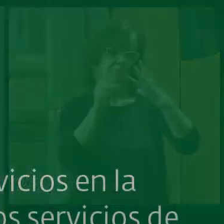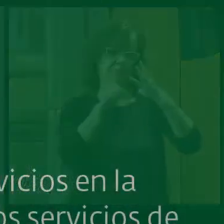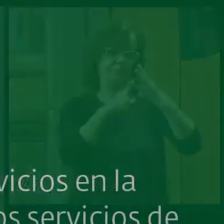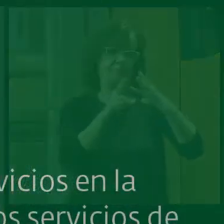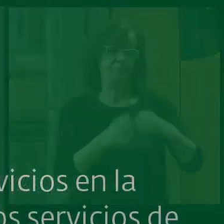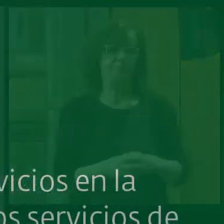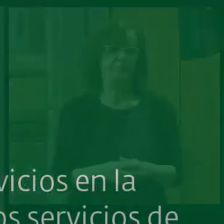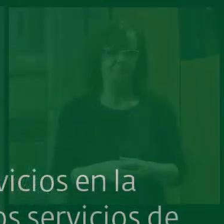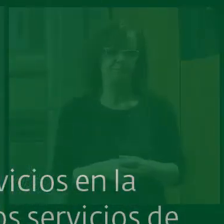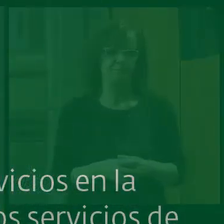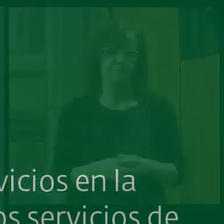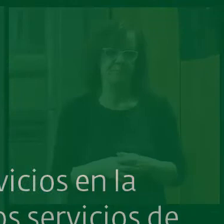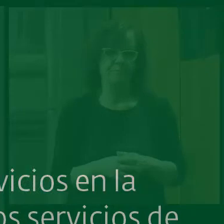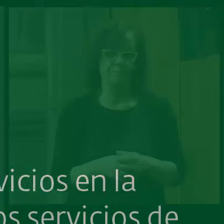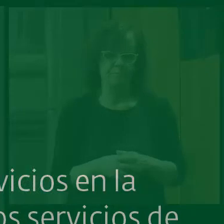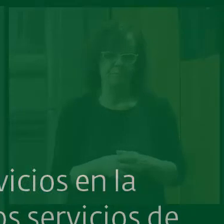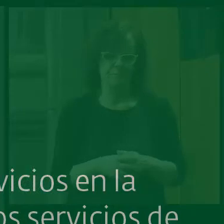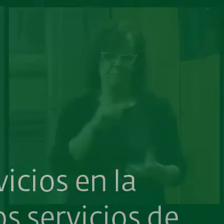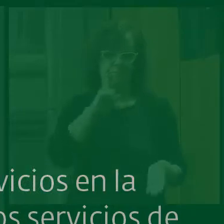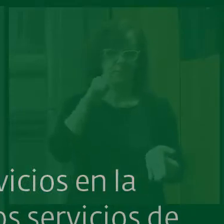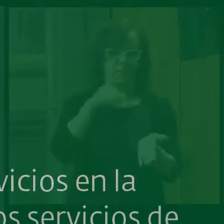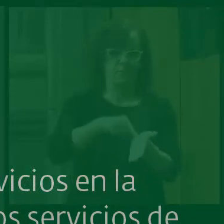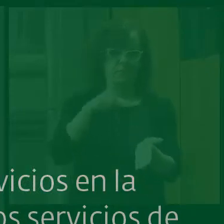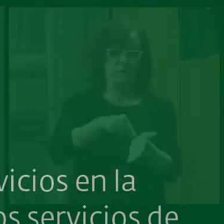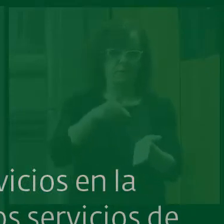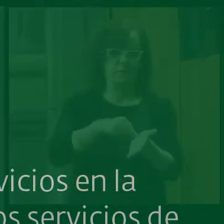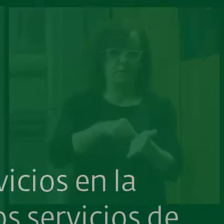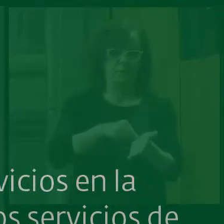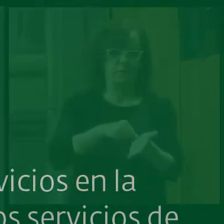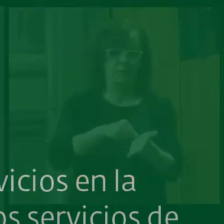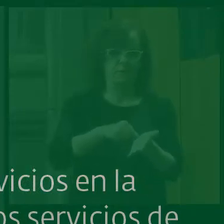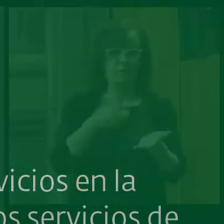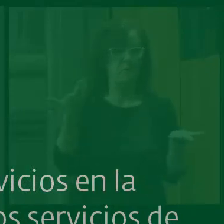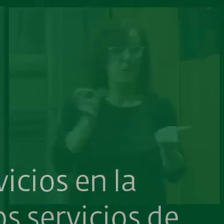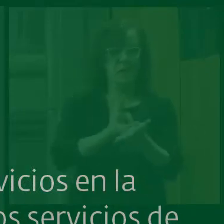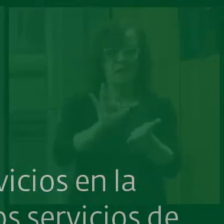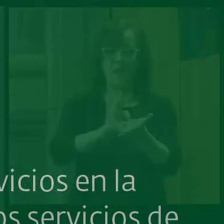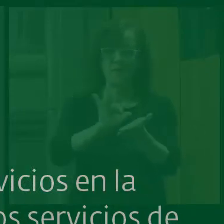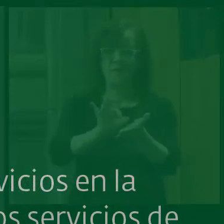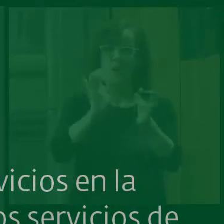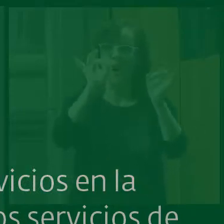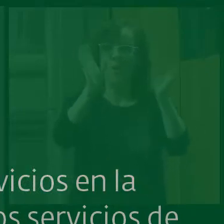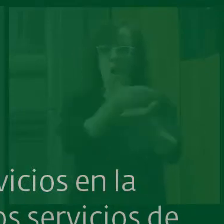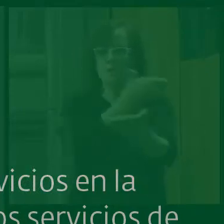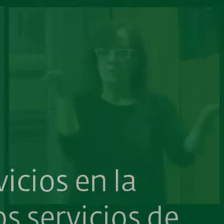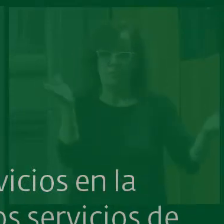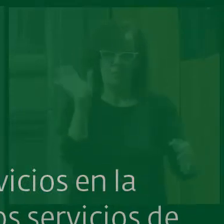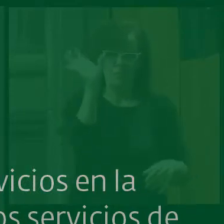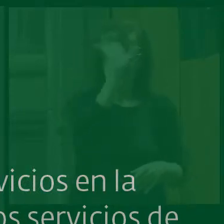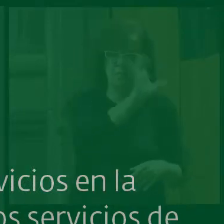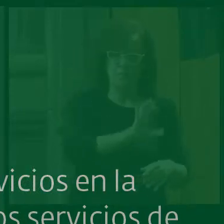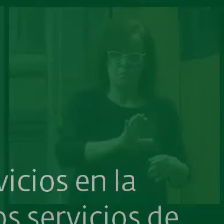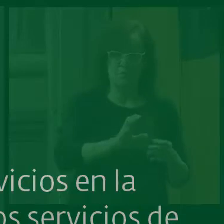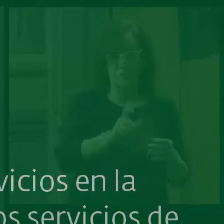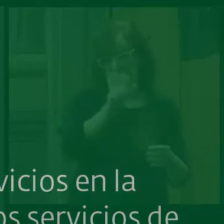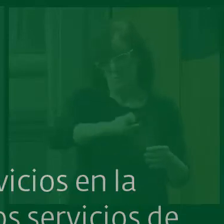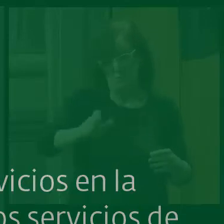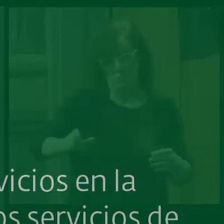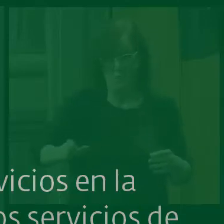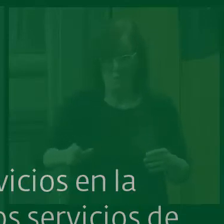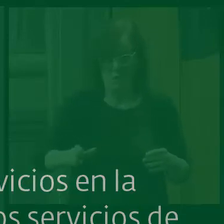Tercero, reivindicamos recibir los mismos servicios en la comunidad que otras personas